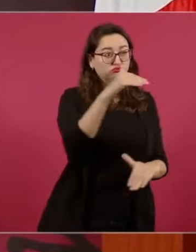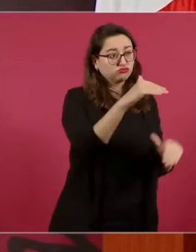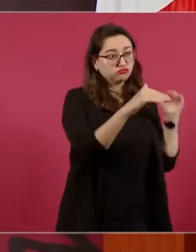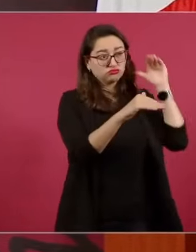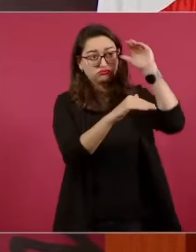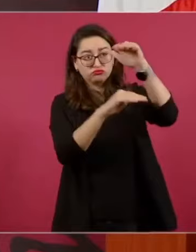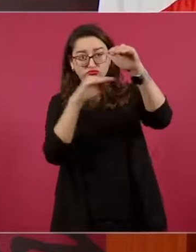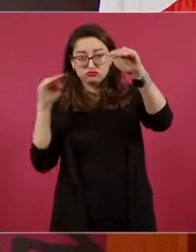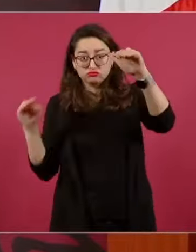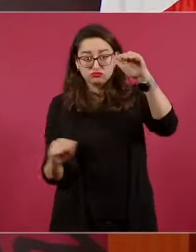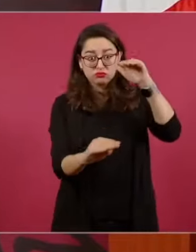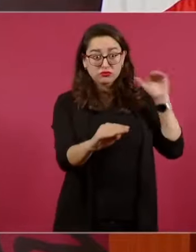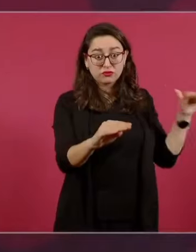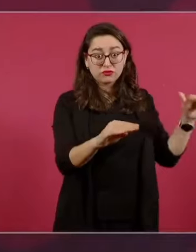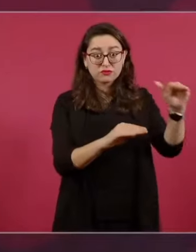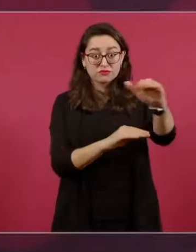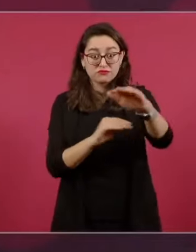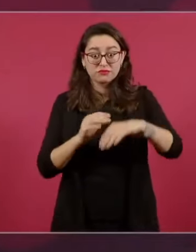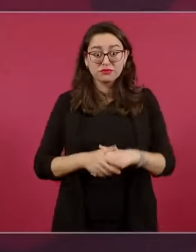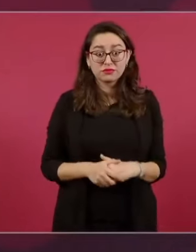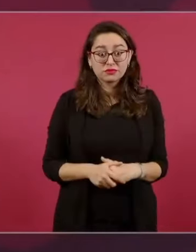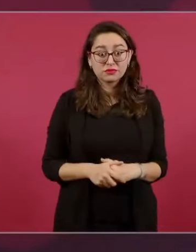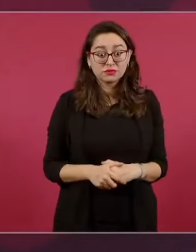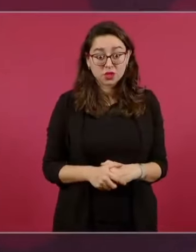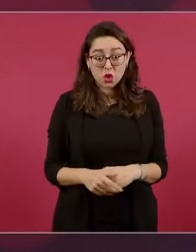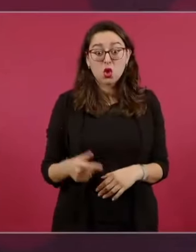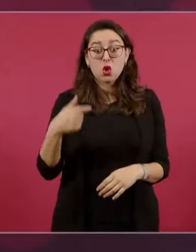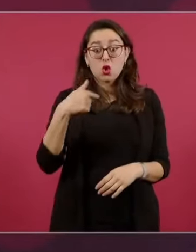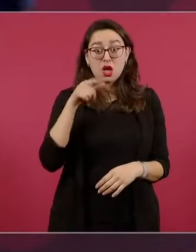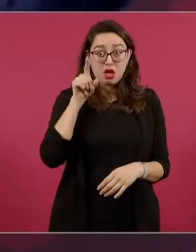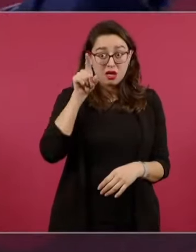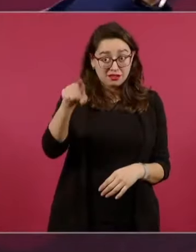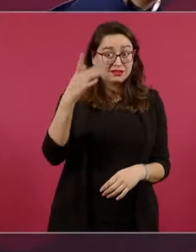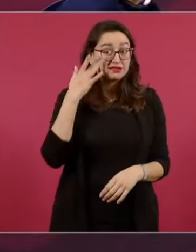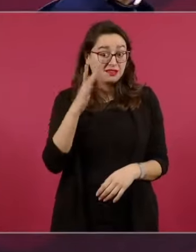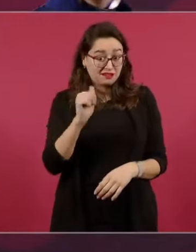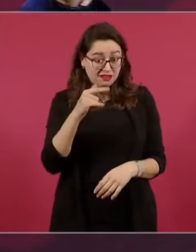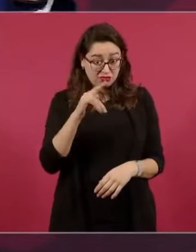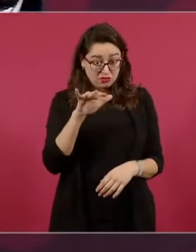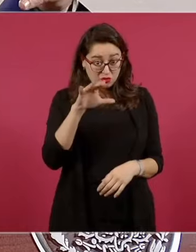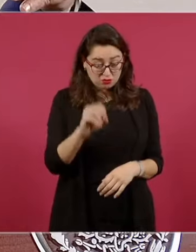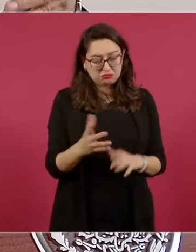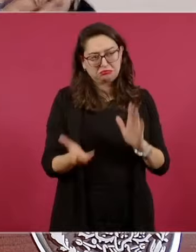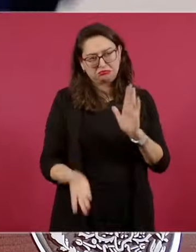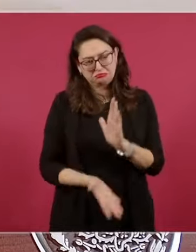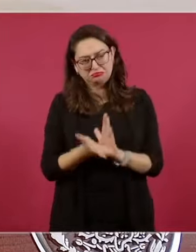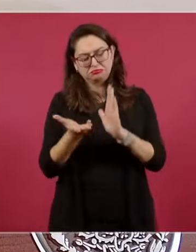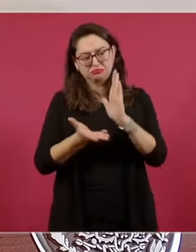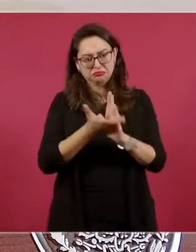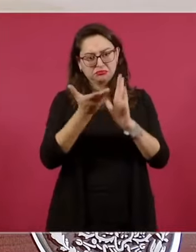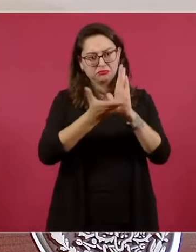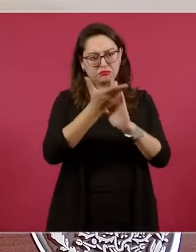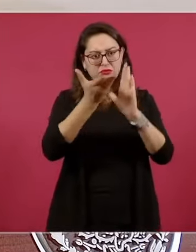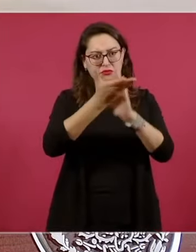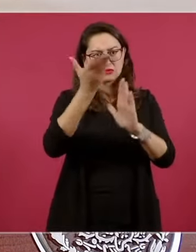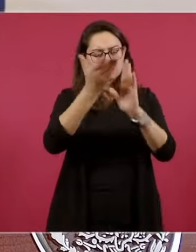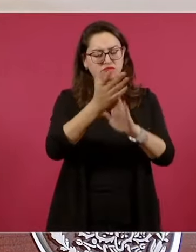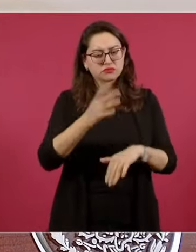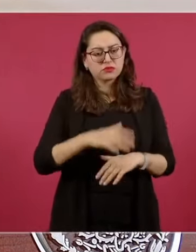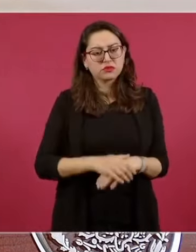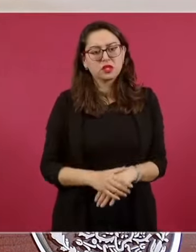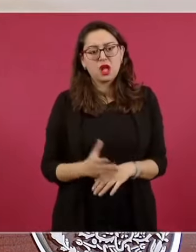Y estaba yo ahí, ahí en San Antonio, en el cruce, se estaba montando una ballena